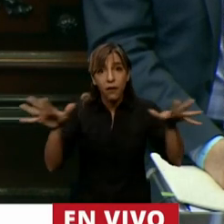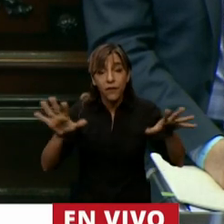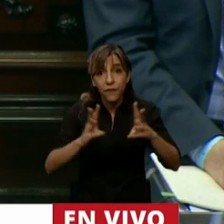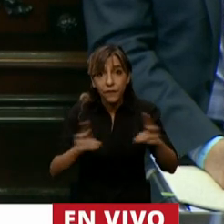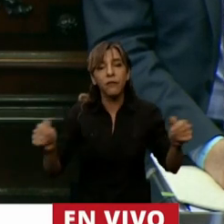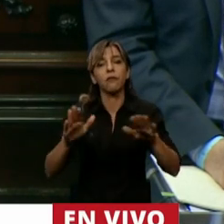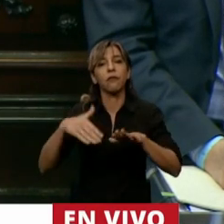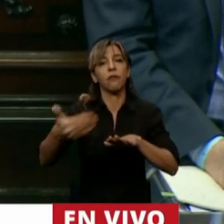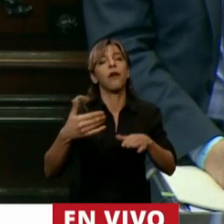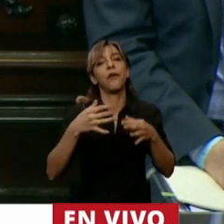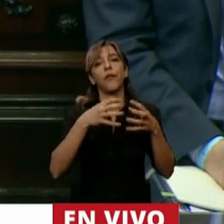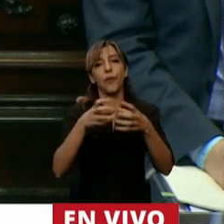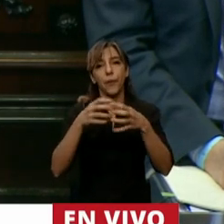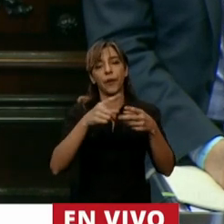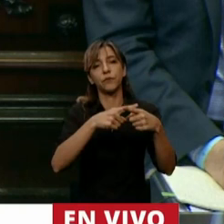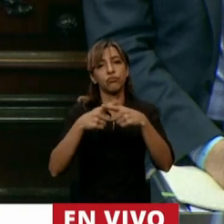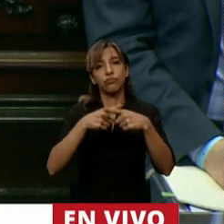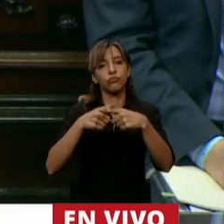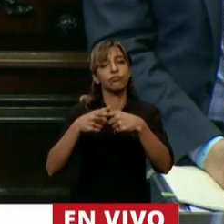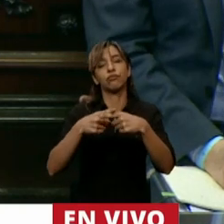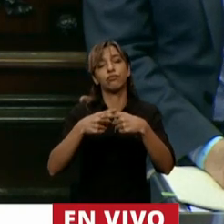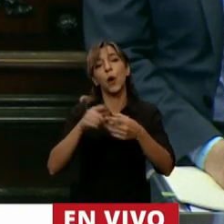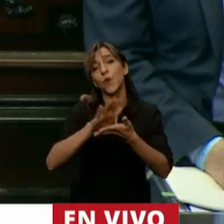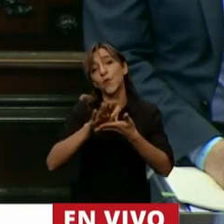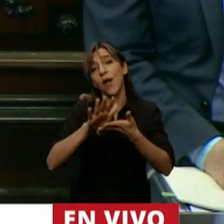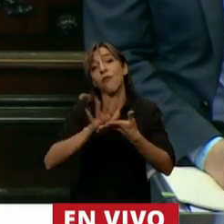van a existir debates los debates de la pospandemia